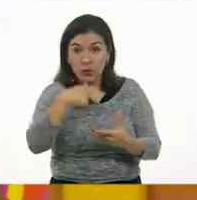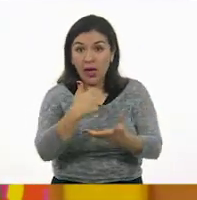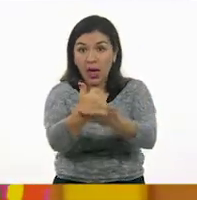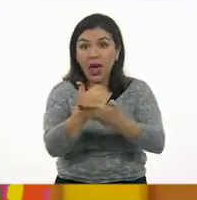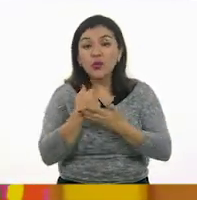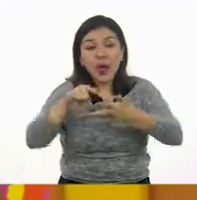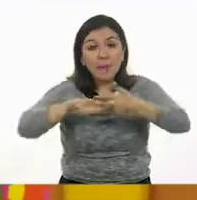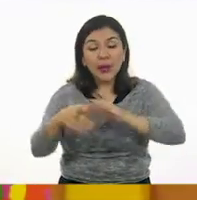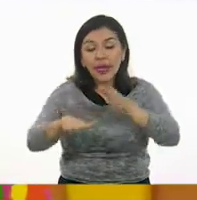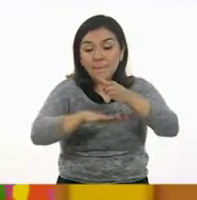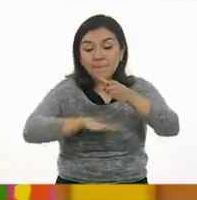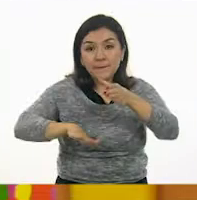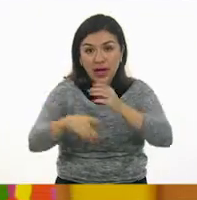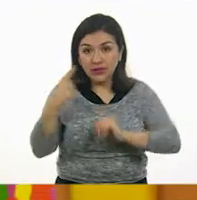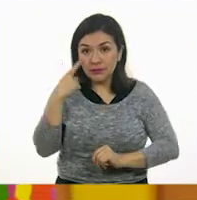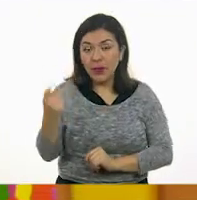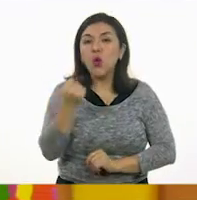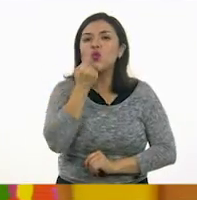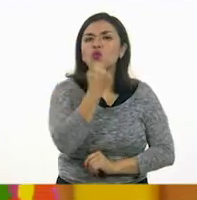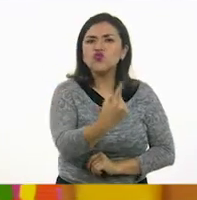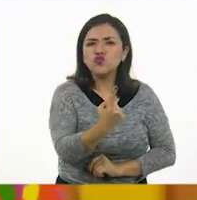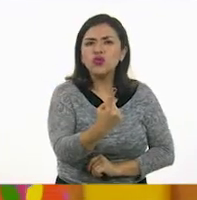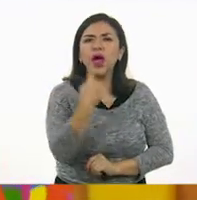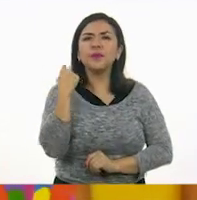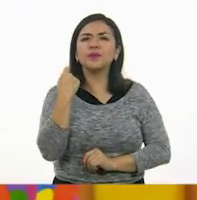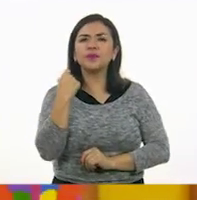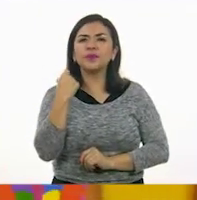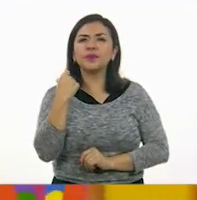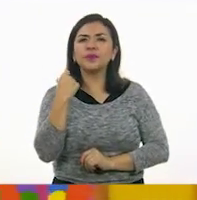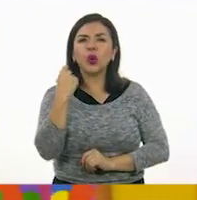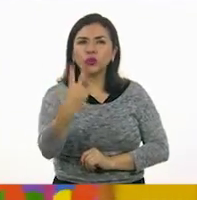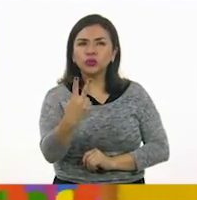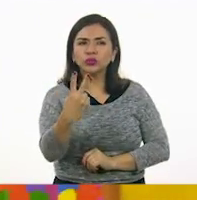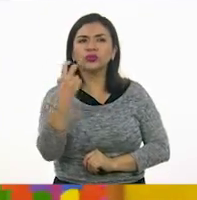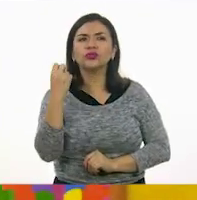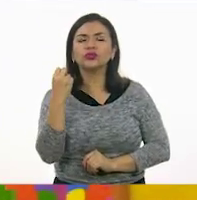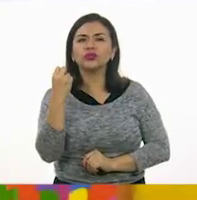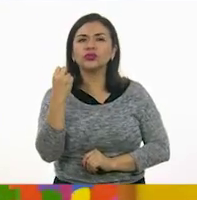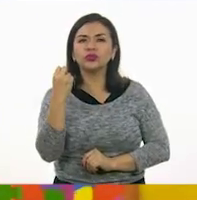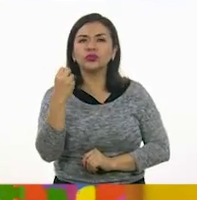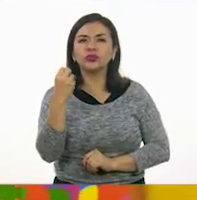y niños, con las bases. Tengo una, dos,